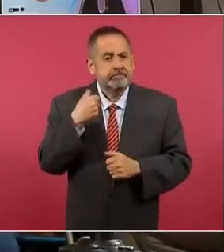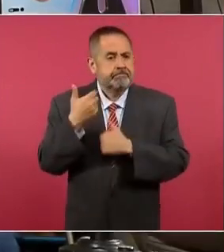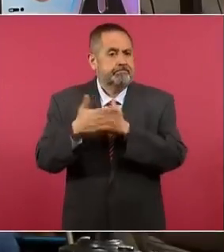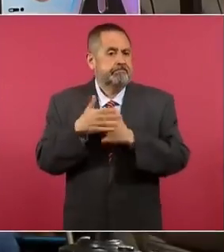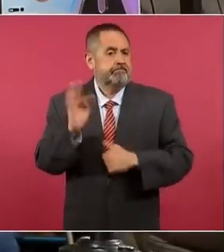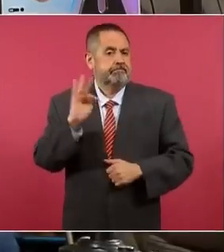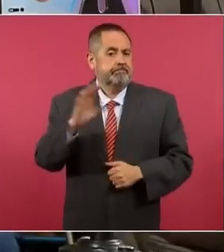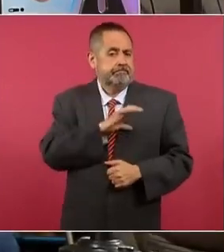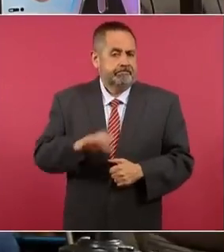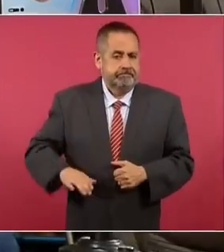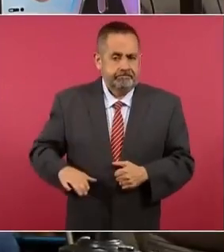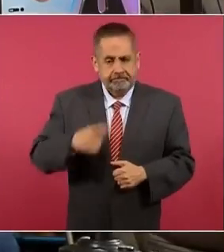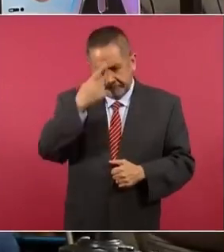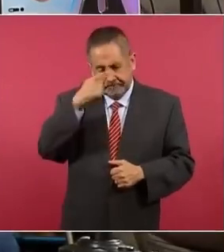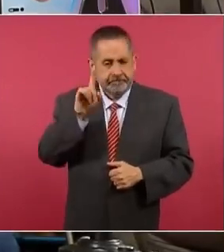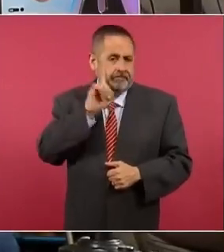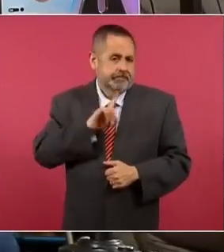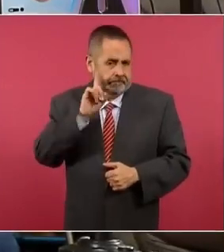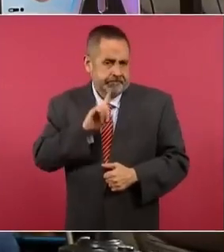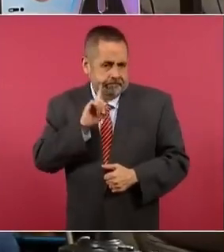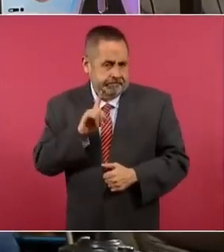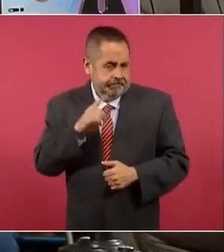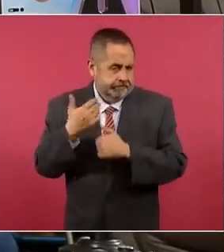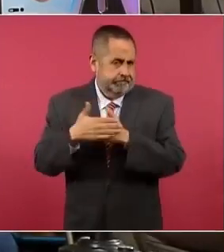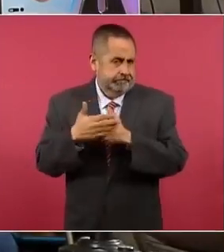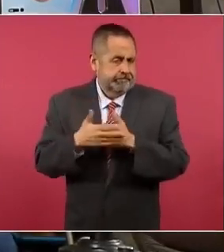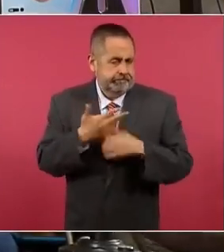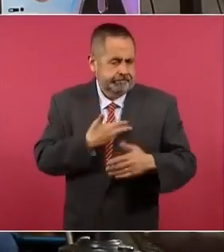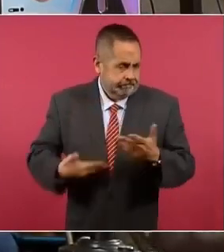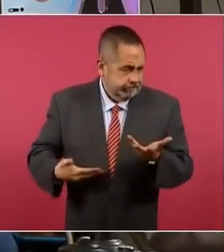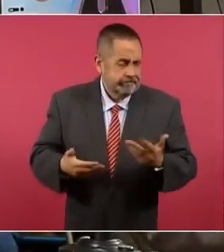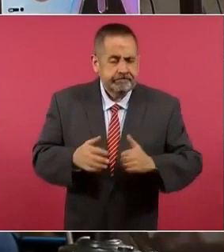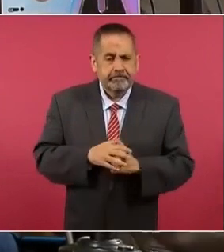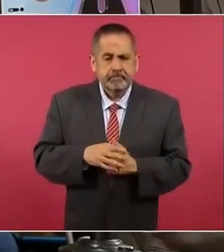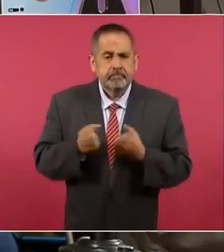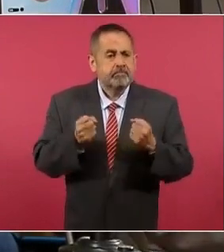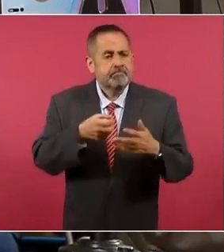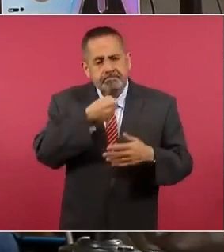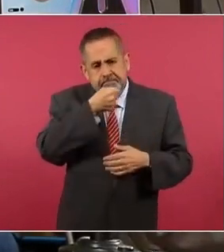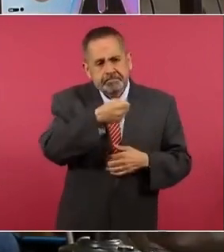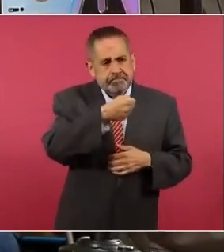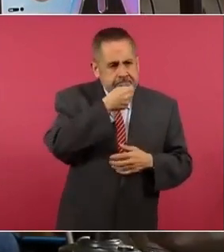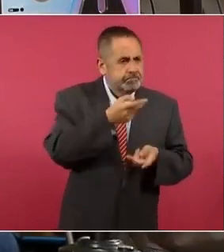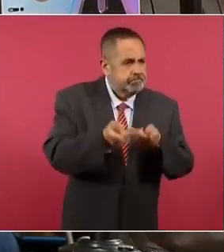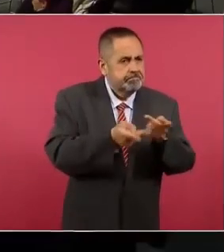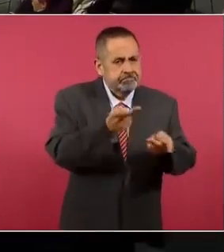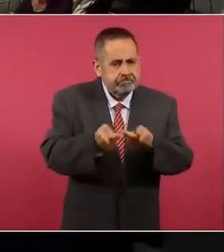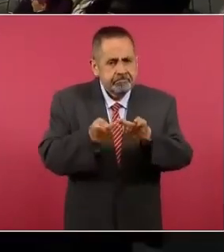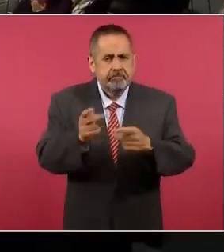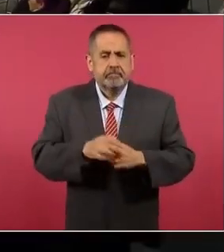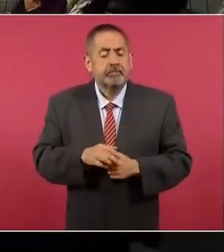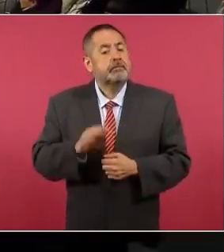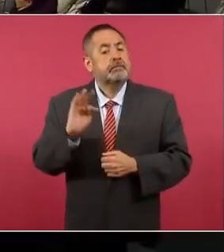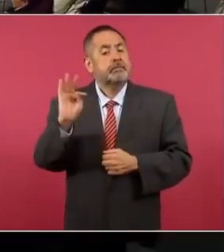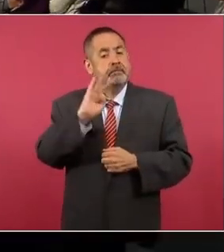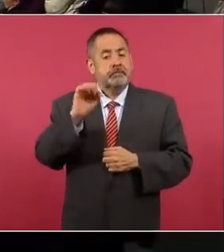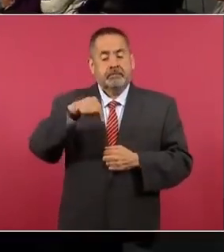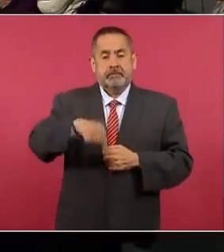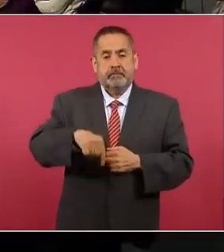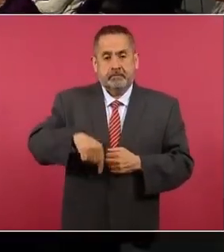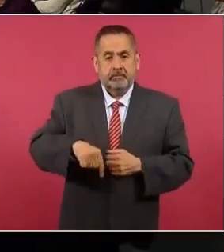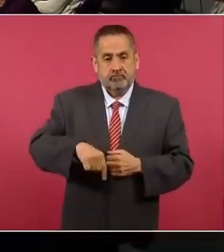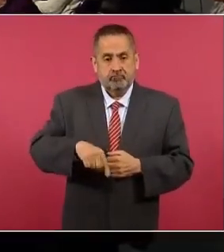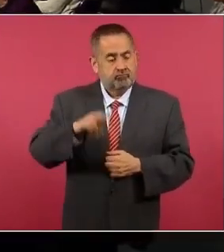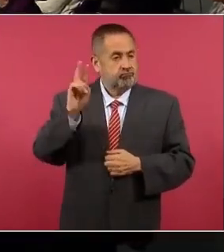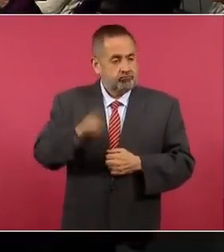como mujer. Muchas de estas mujeres que entrevisté me comentaban que tal vez con usted sería la